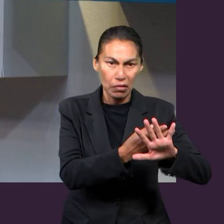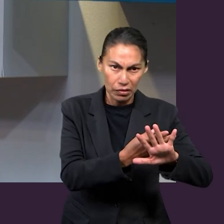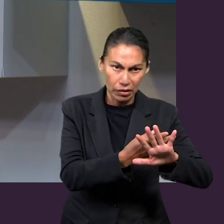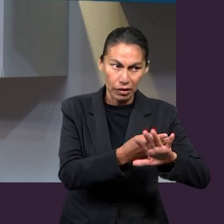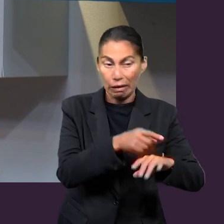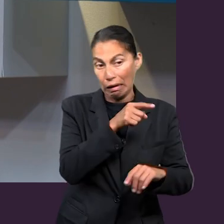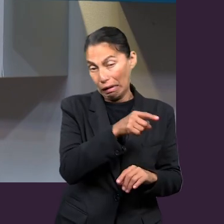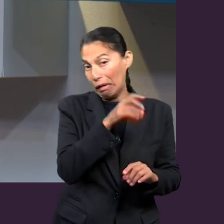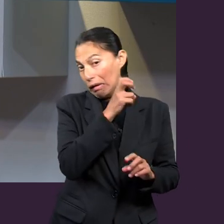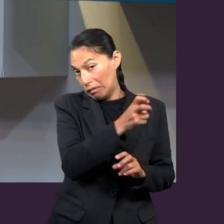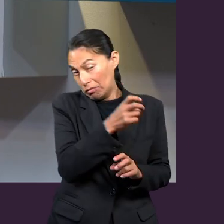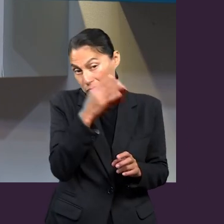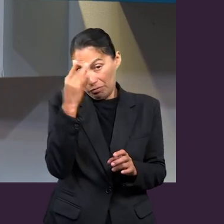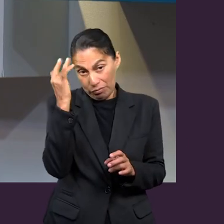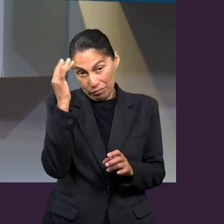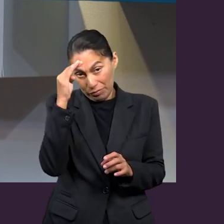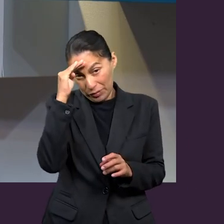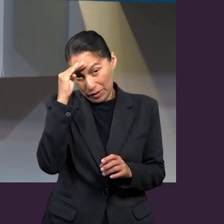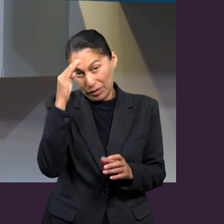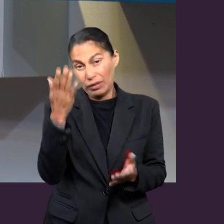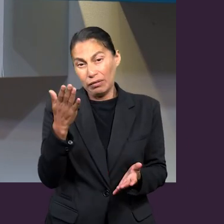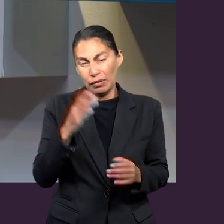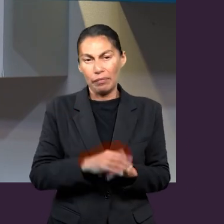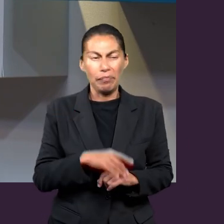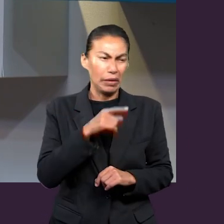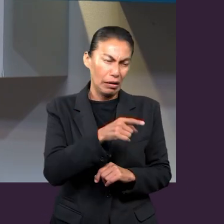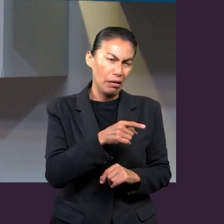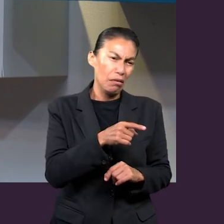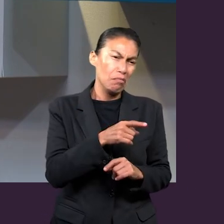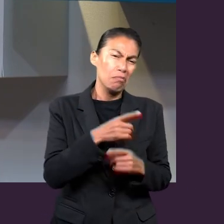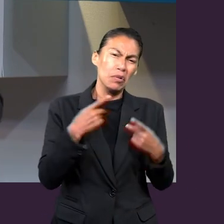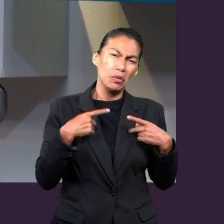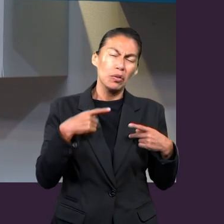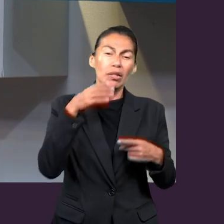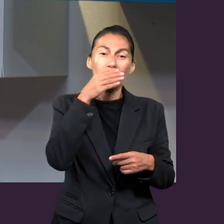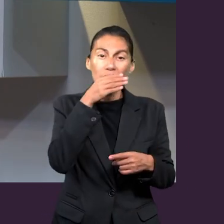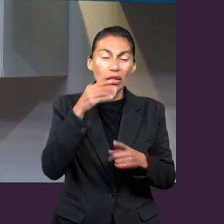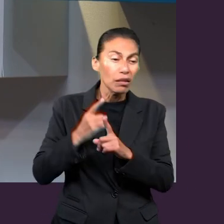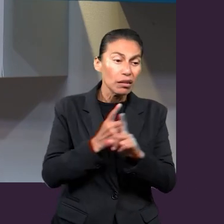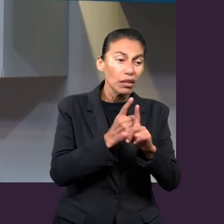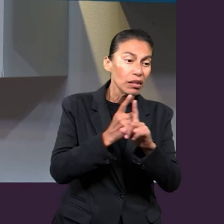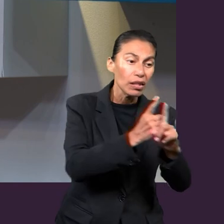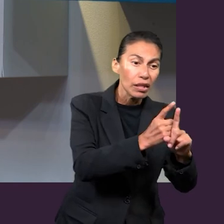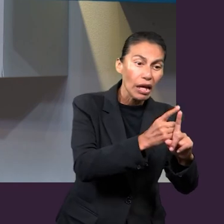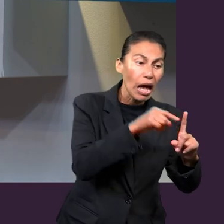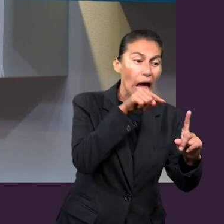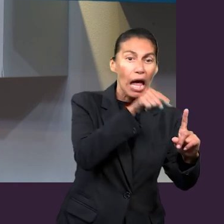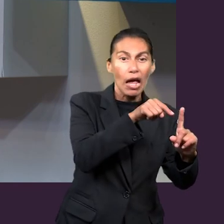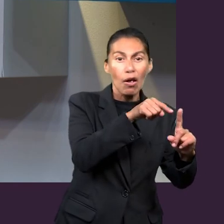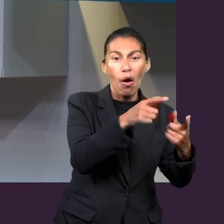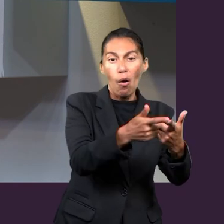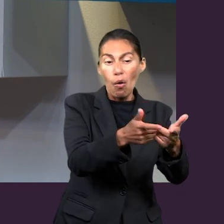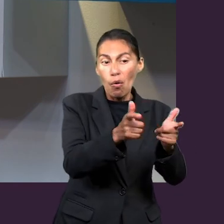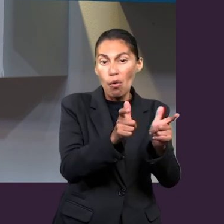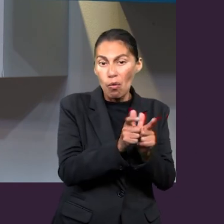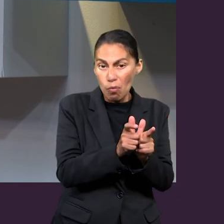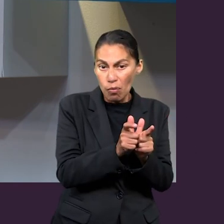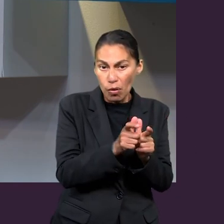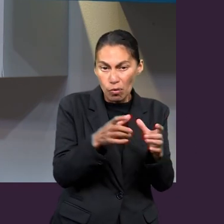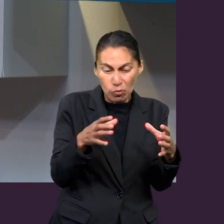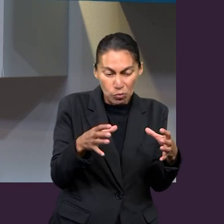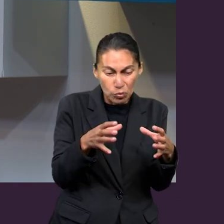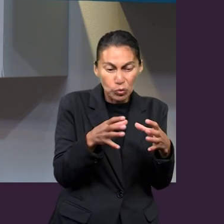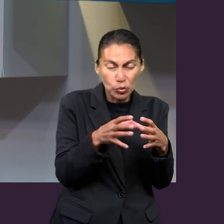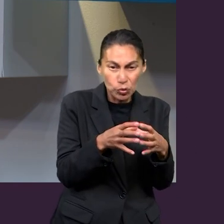status quo, de lo que pensamos. Y Pablo perseguía a los cristianos en ese momento porque los cristianos eran un